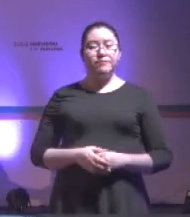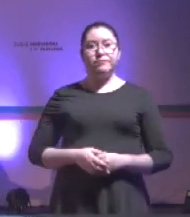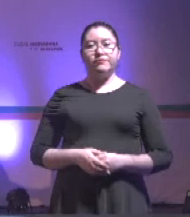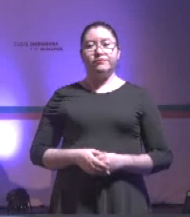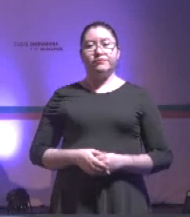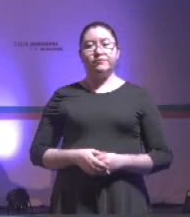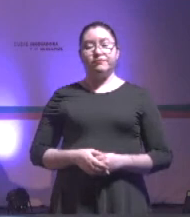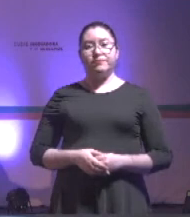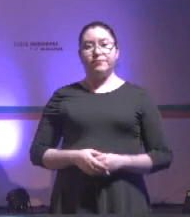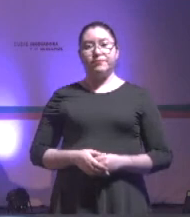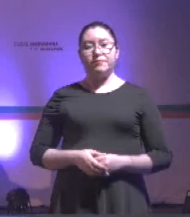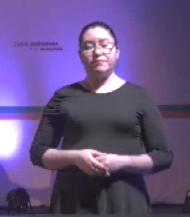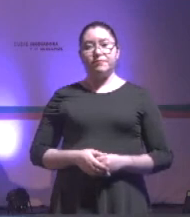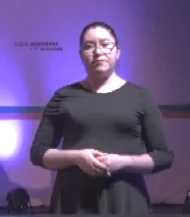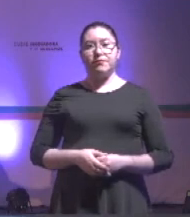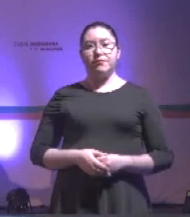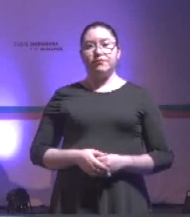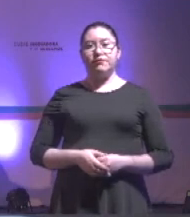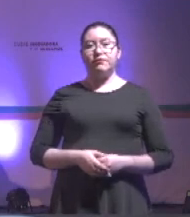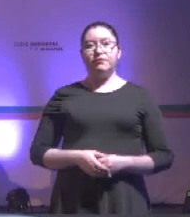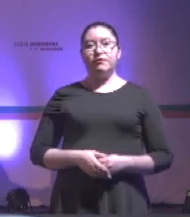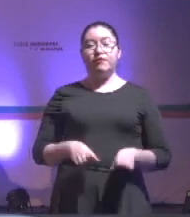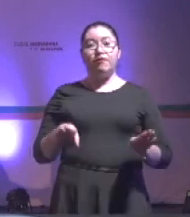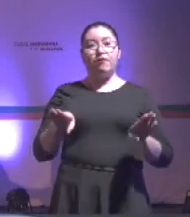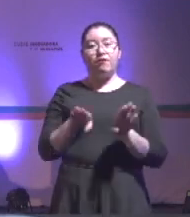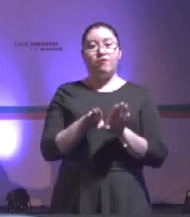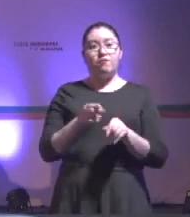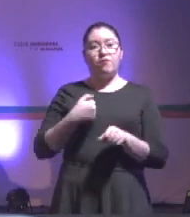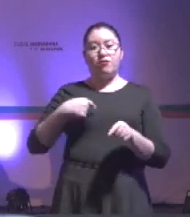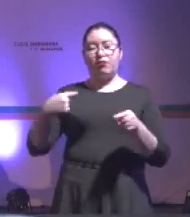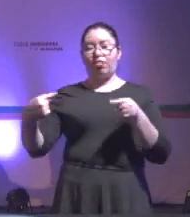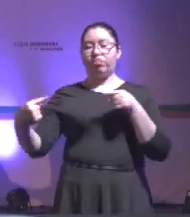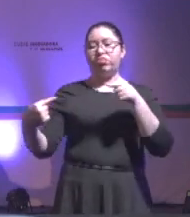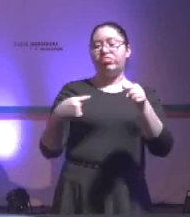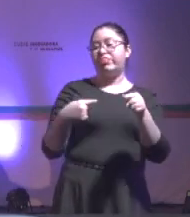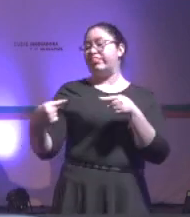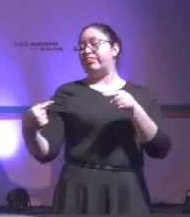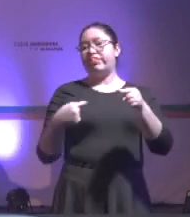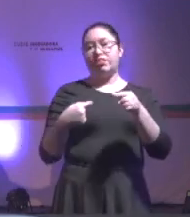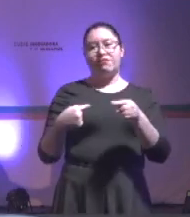No puede ser que nos insultemos entre nosotros.